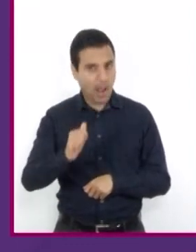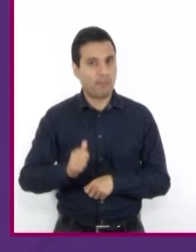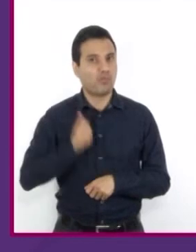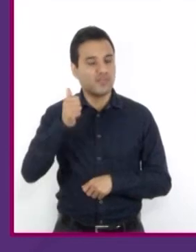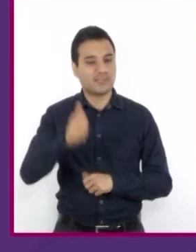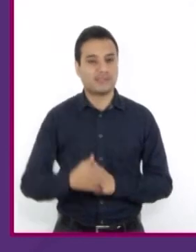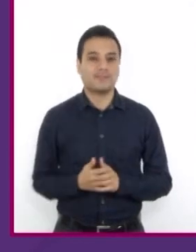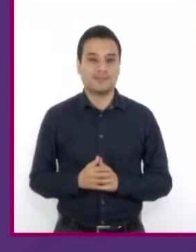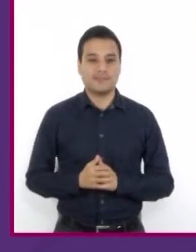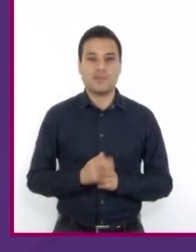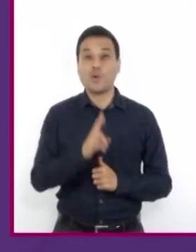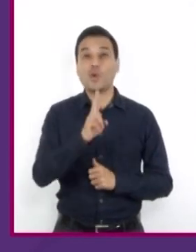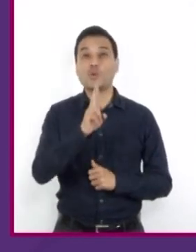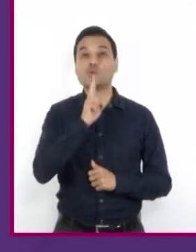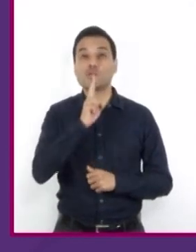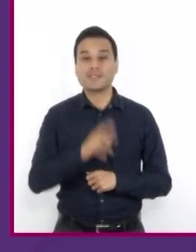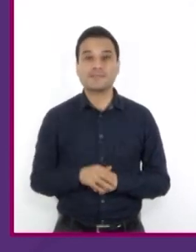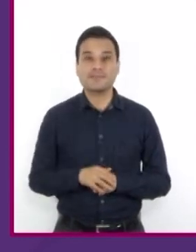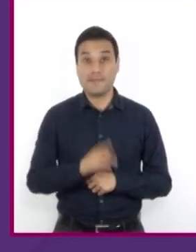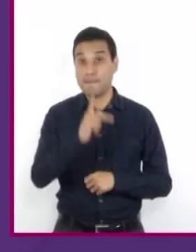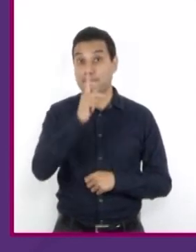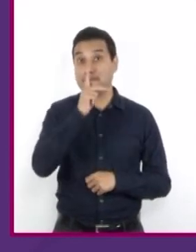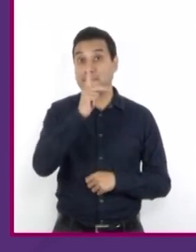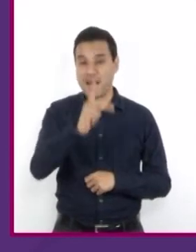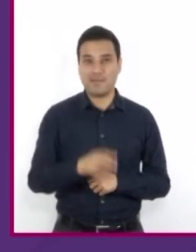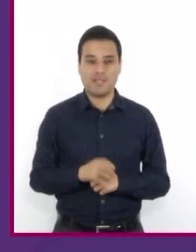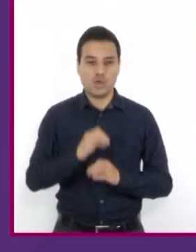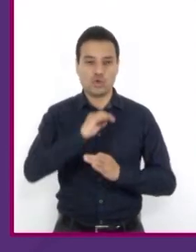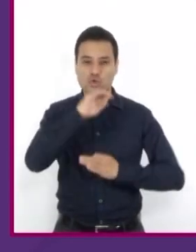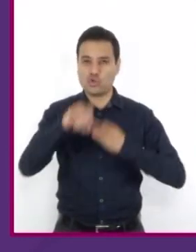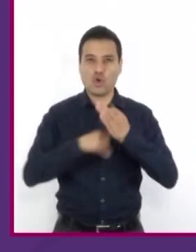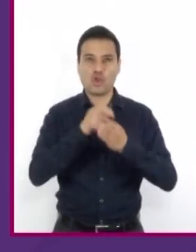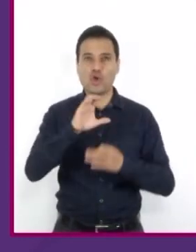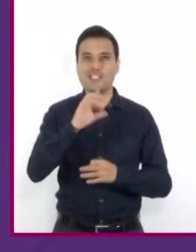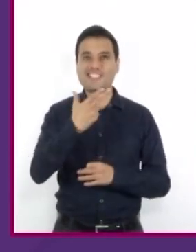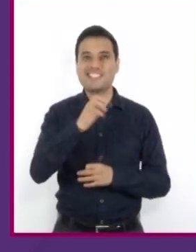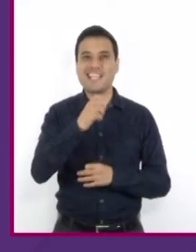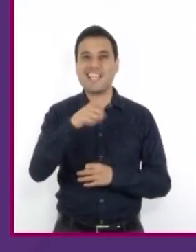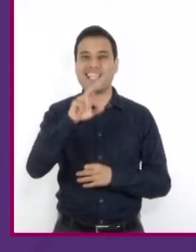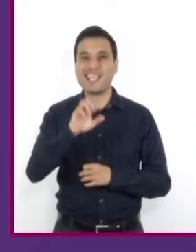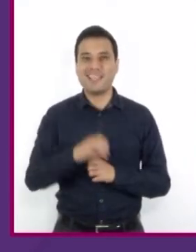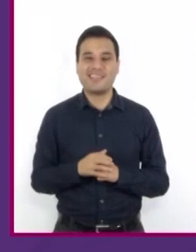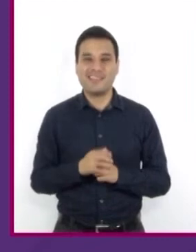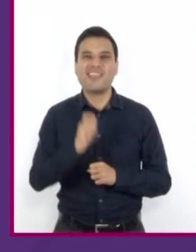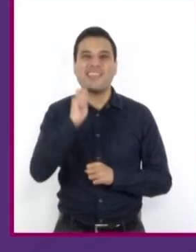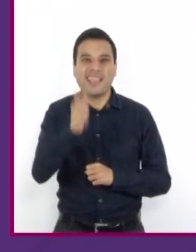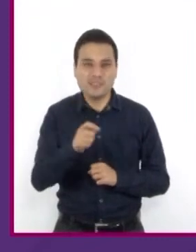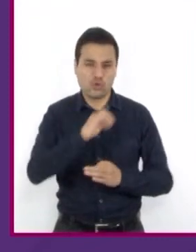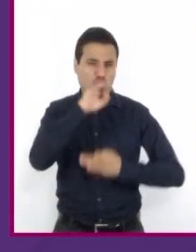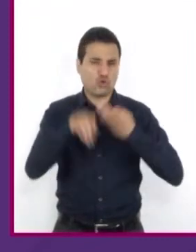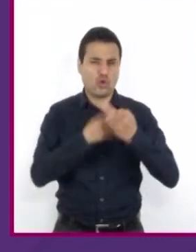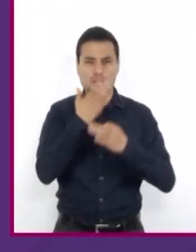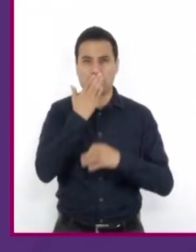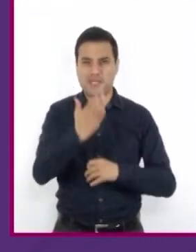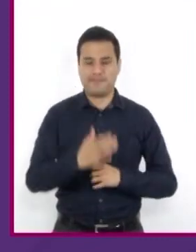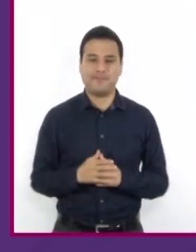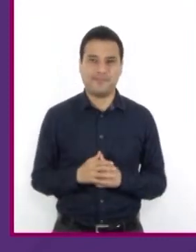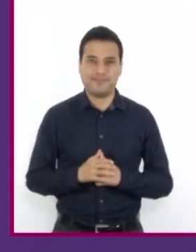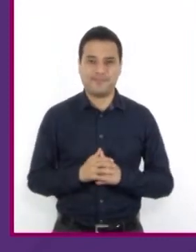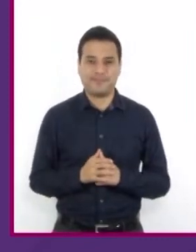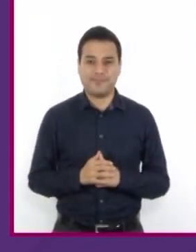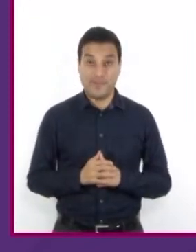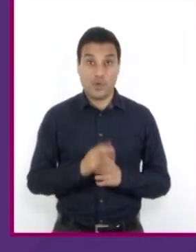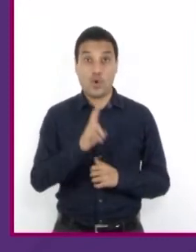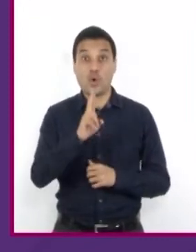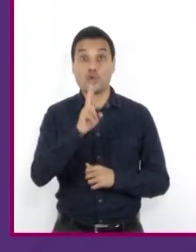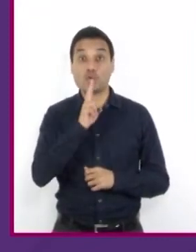En Honduras, la expresión todo cheque. En México se diría, ¡todo bien! De igual manera,